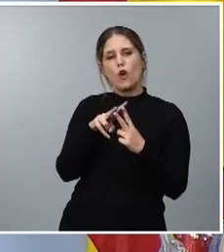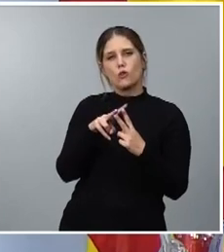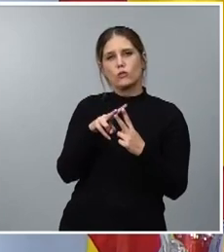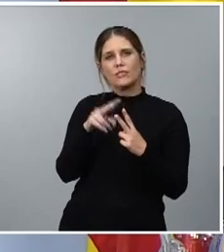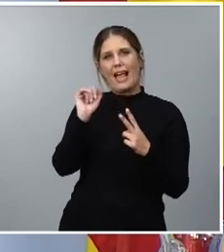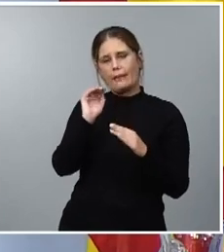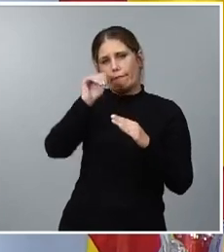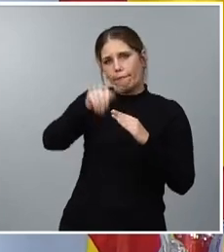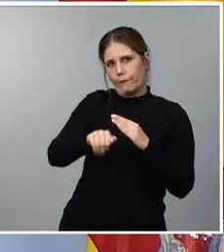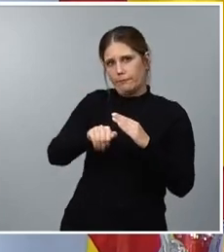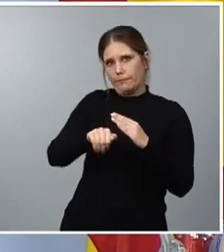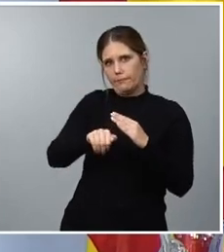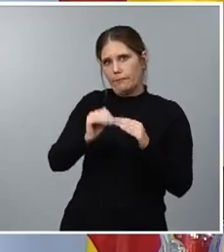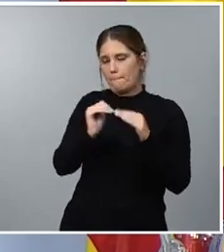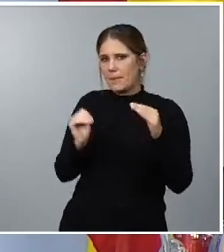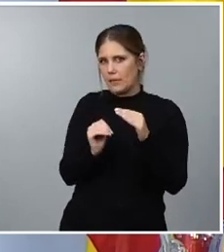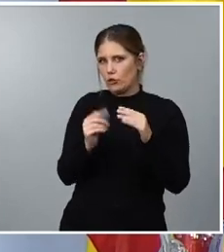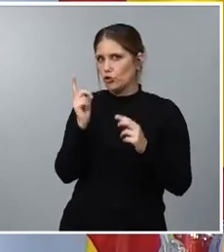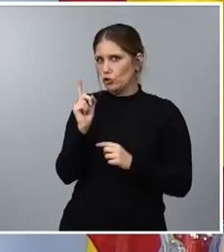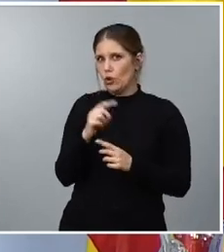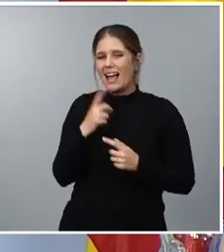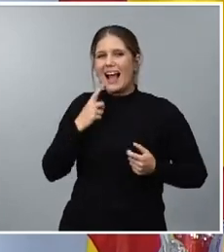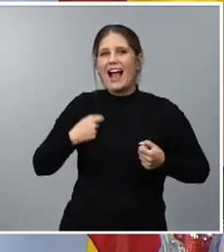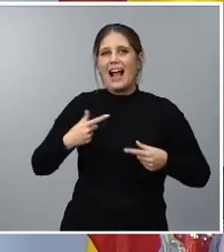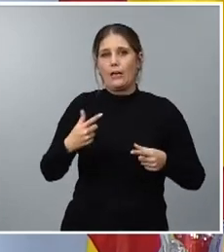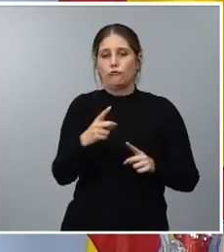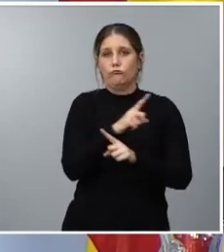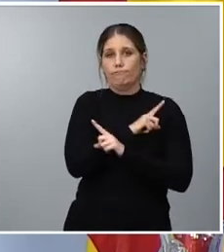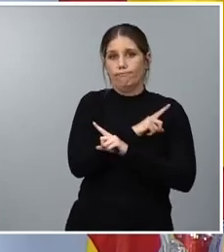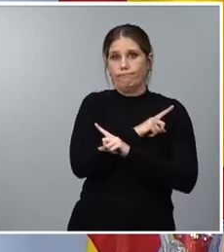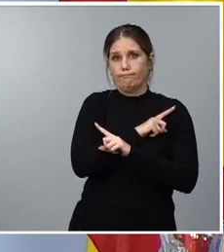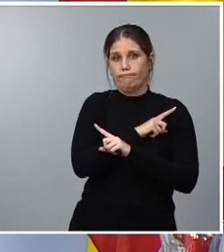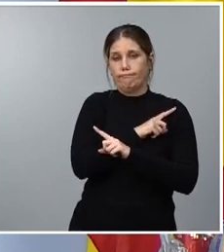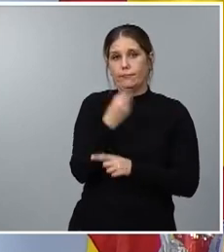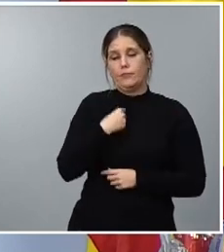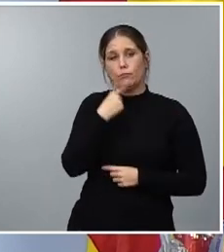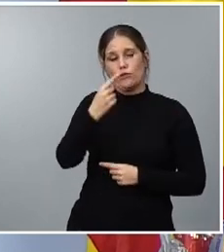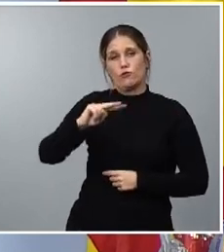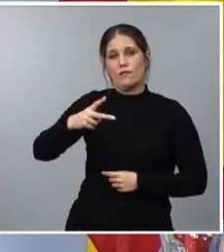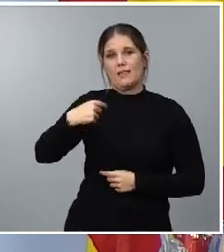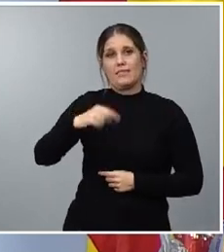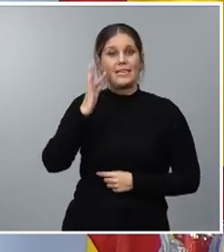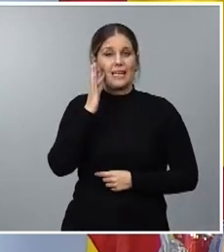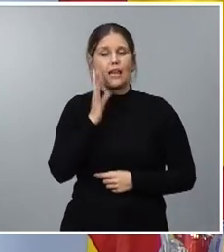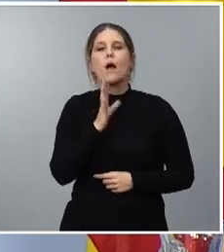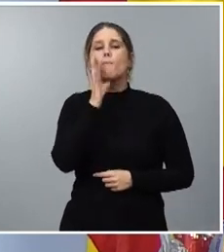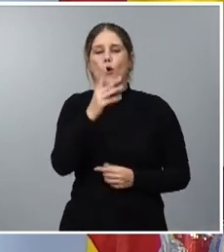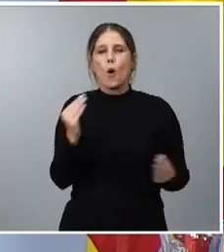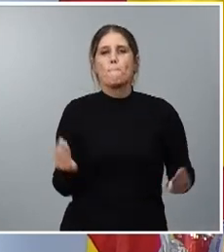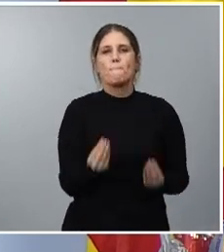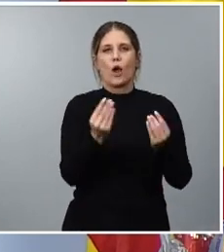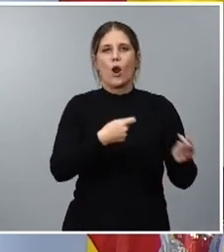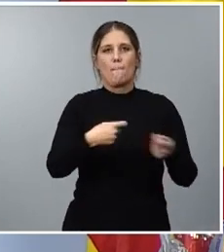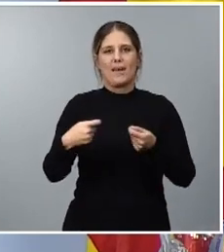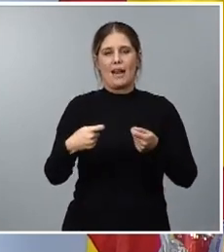una caída me estoy refiriendo al gasto en desempleo que como ha dicho la vicepresidenta por la mejora del mercado